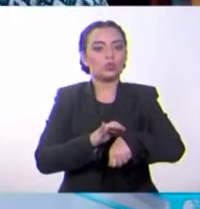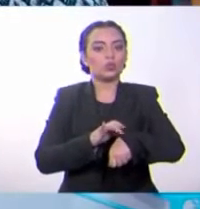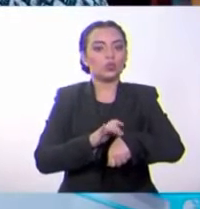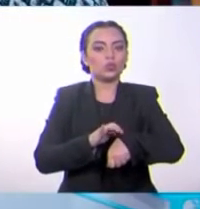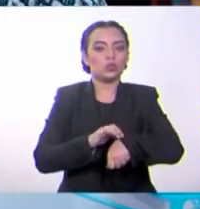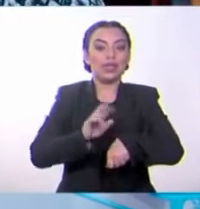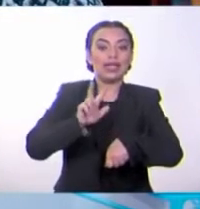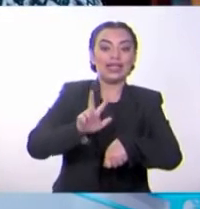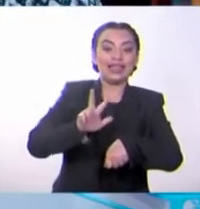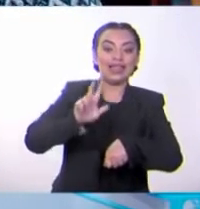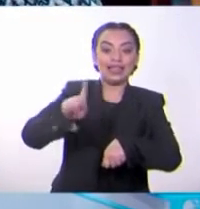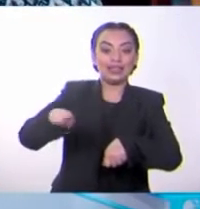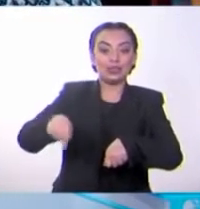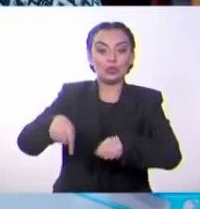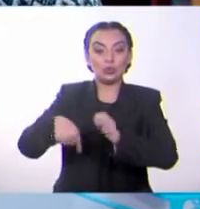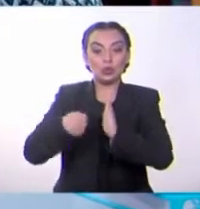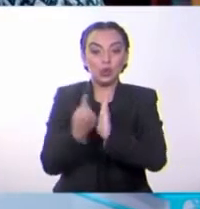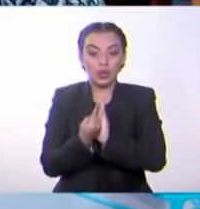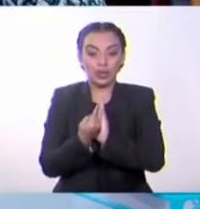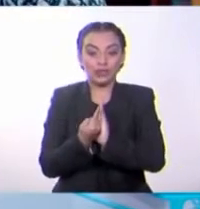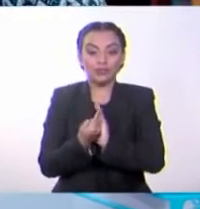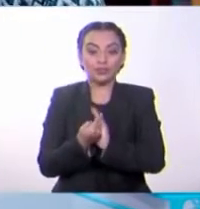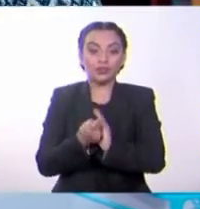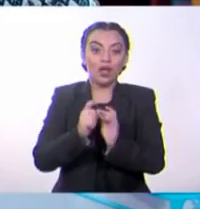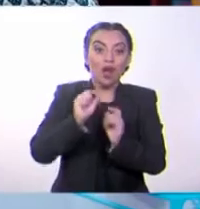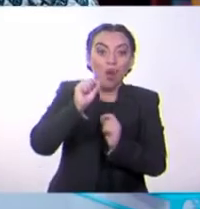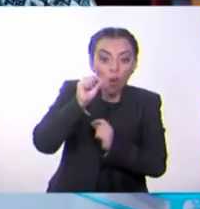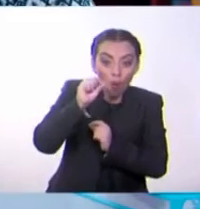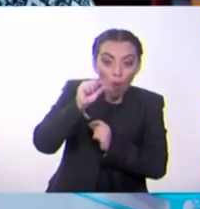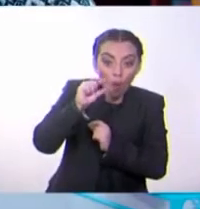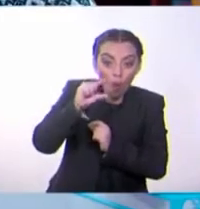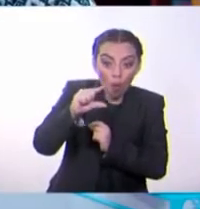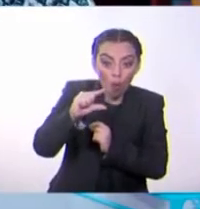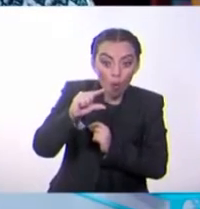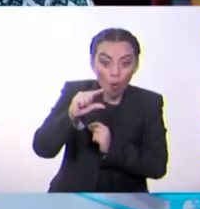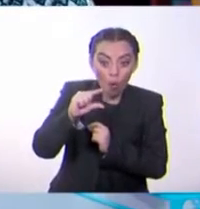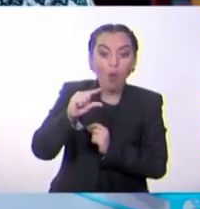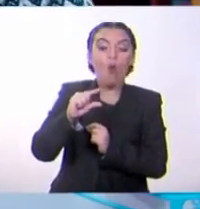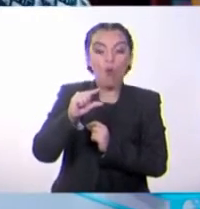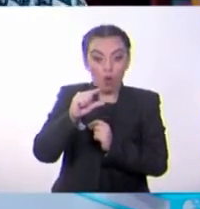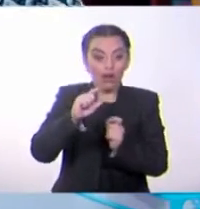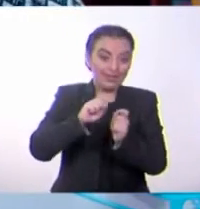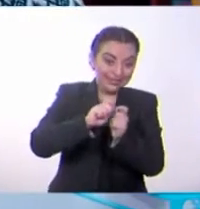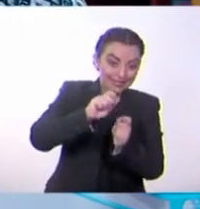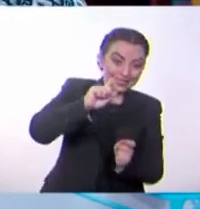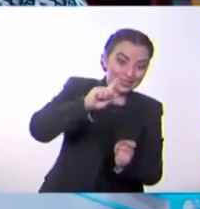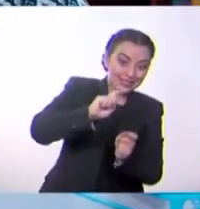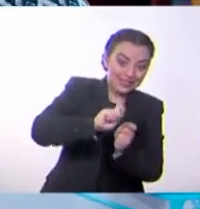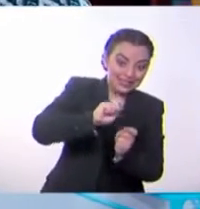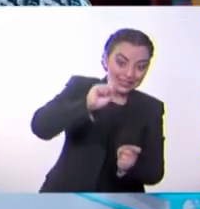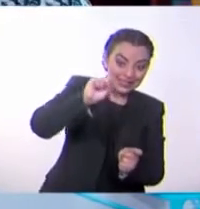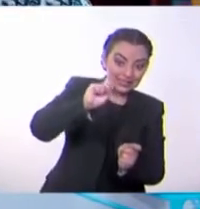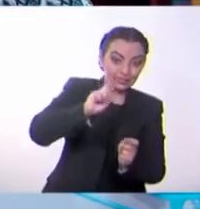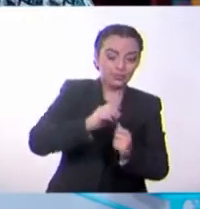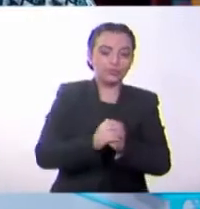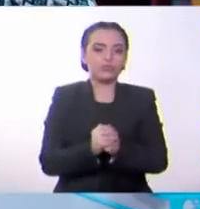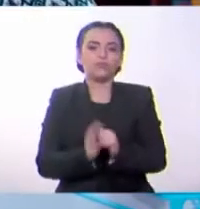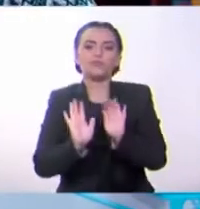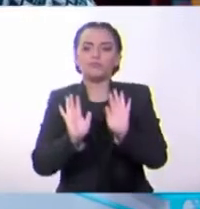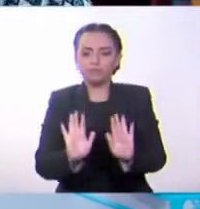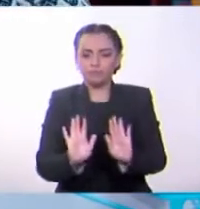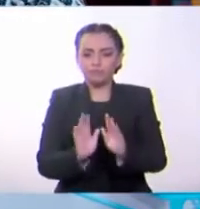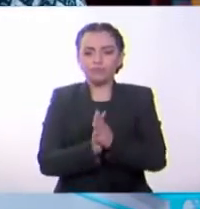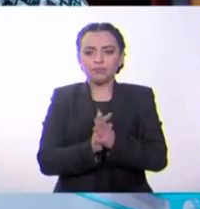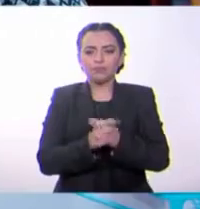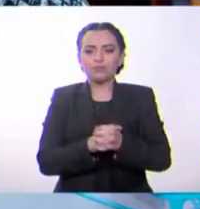¡Increíble! ¡Creciste un centímetro! ¡Qué bárbaro! Pero, ¿qué pasaría si te dejo reposar ahora